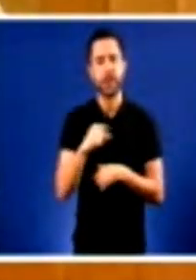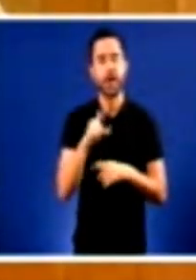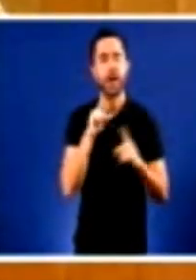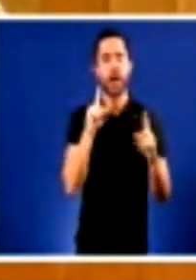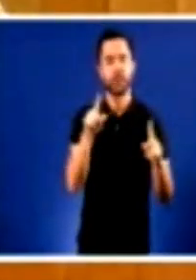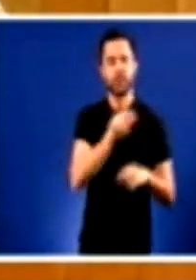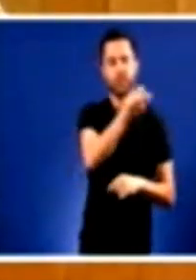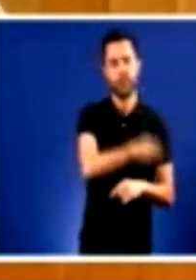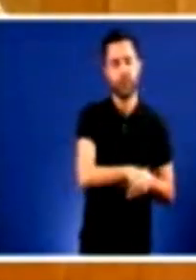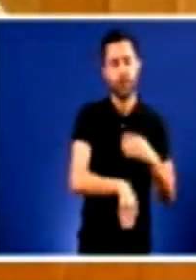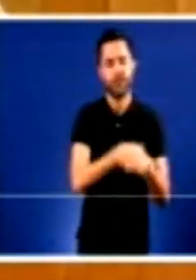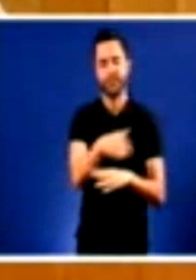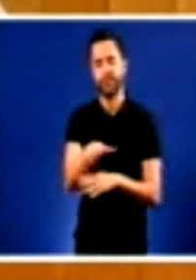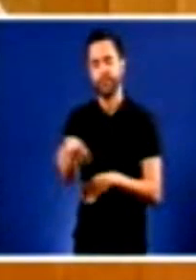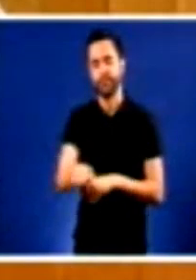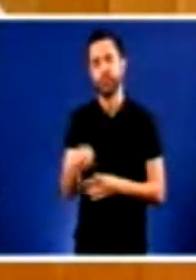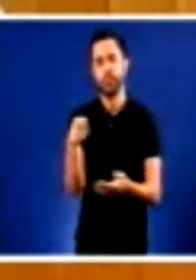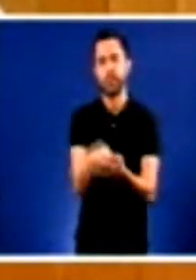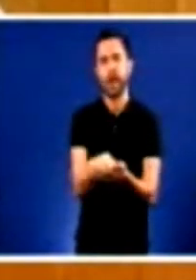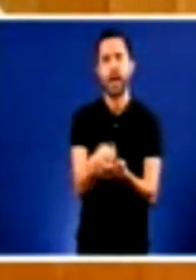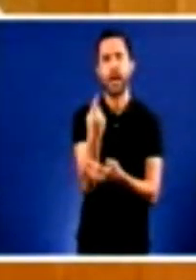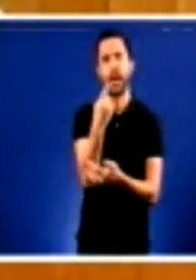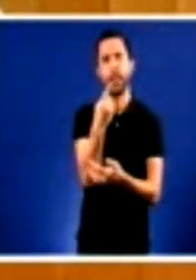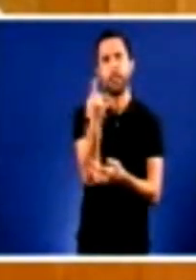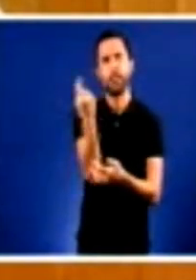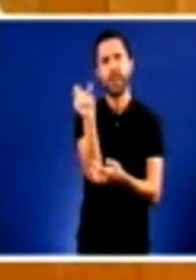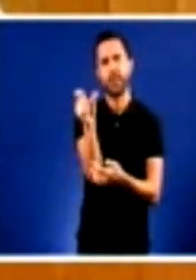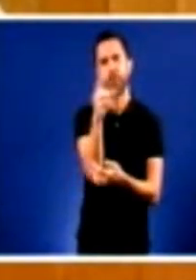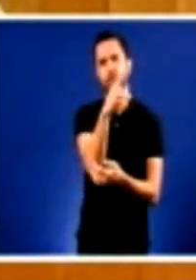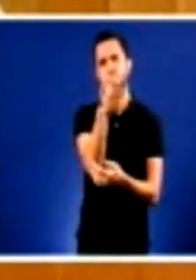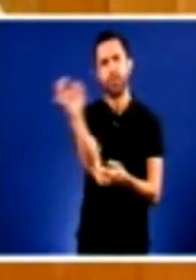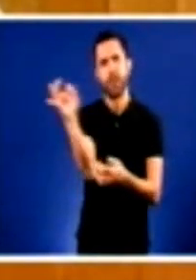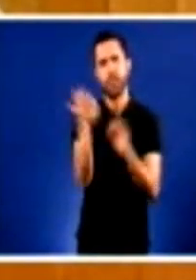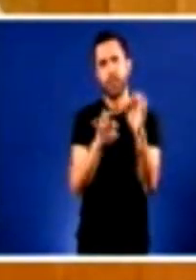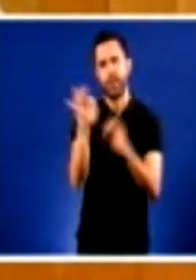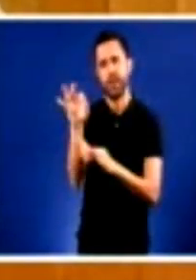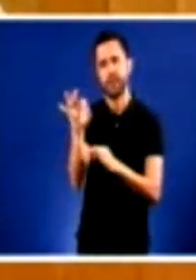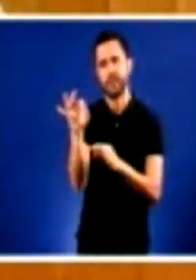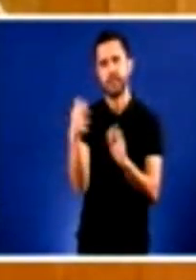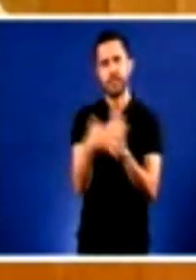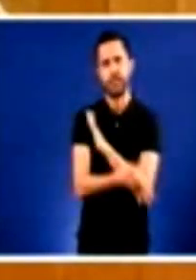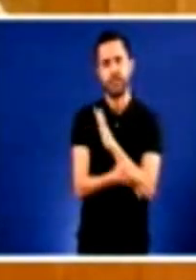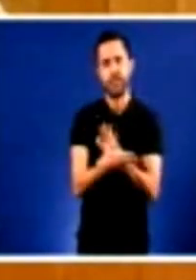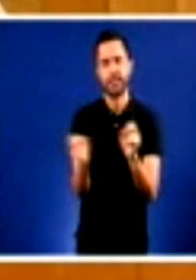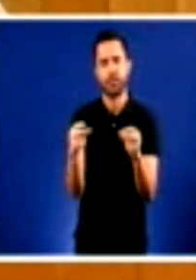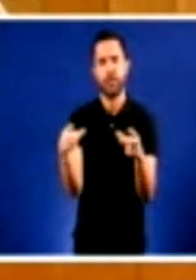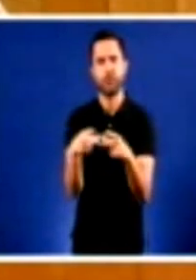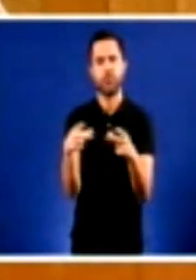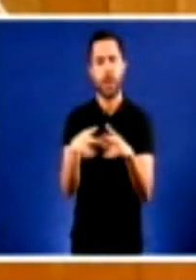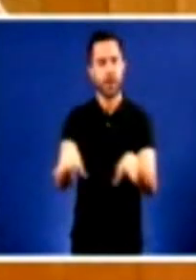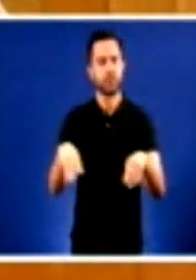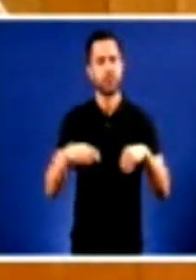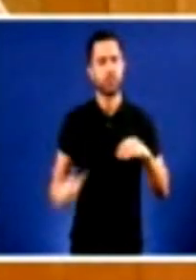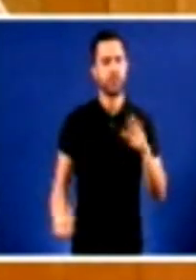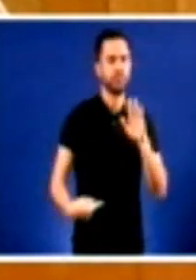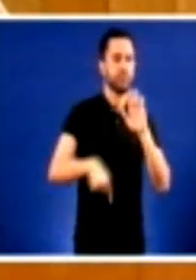do precio da vacina. É decir, non é que non a Seguridade Social non asuma esta vacina como